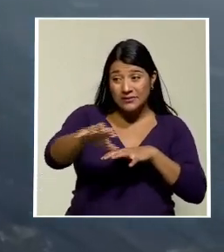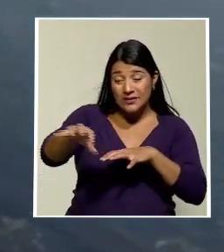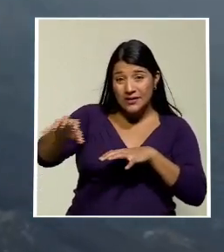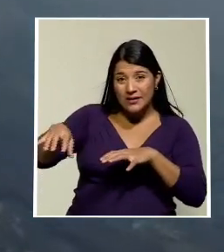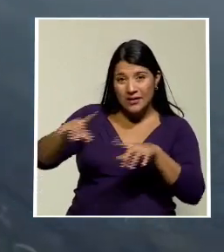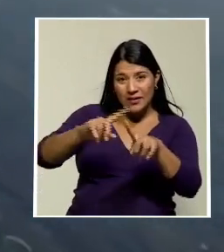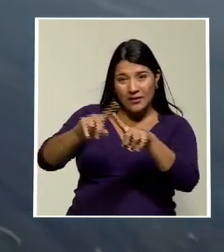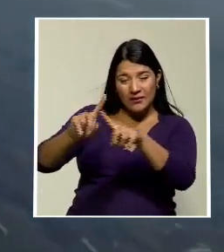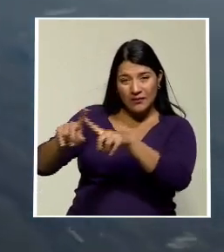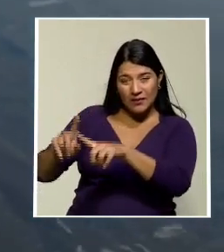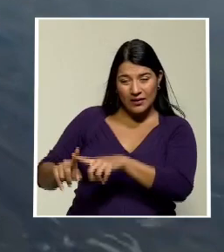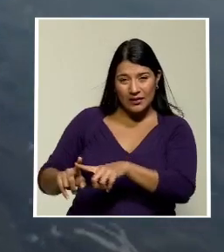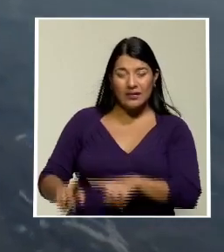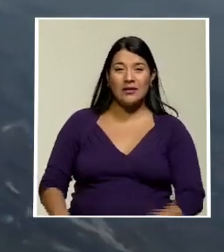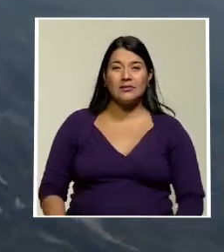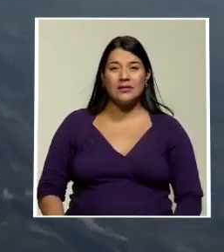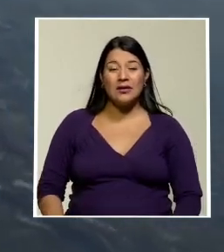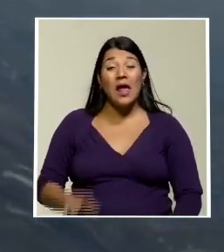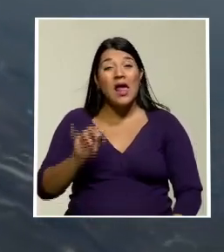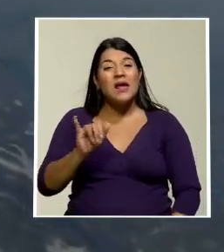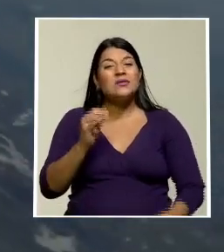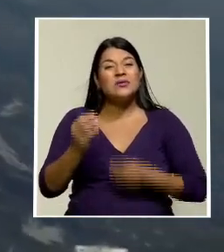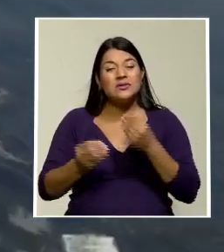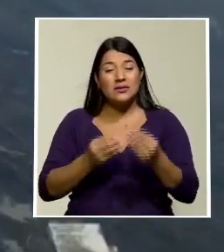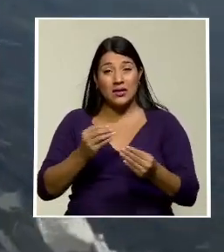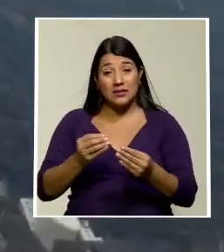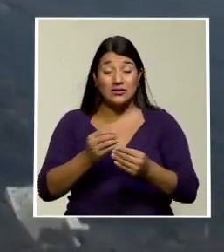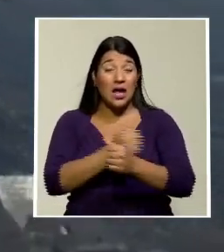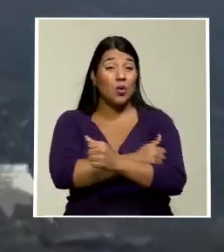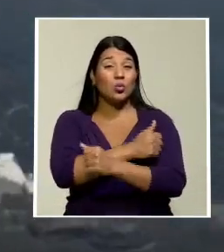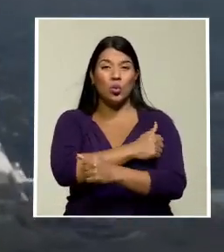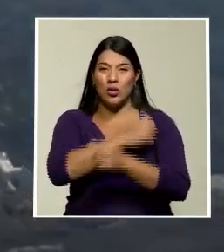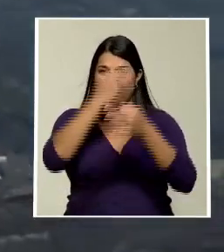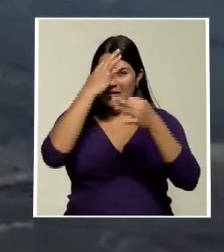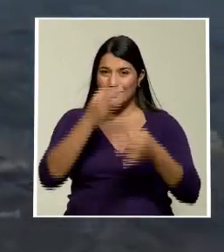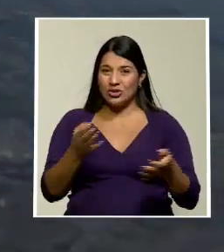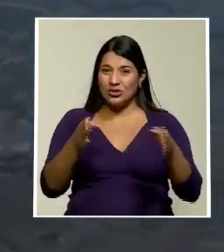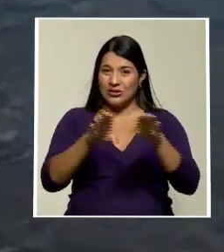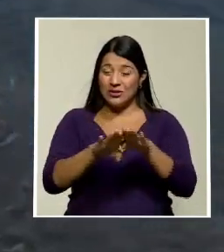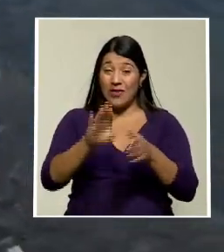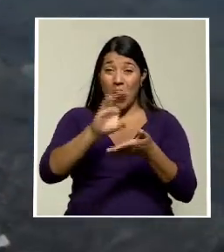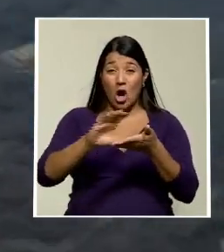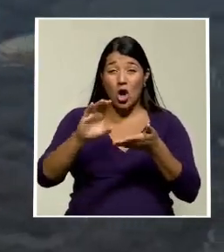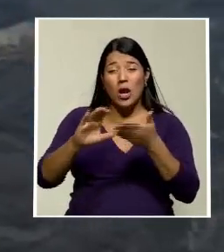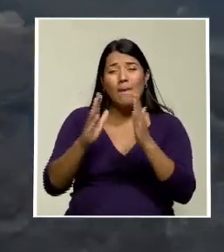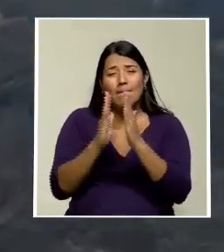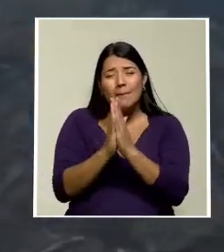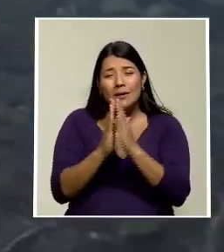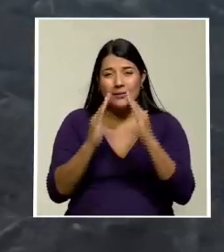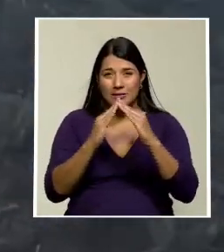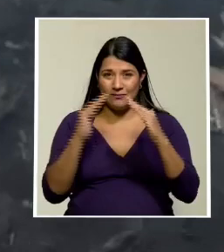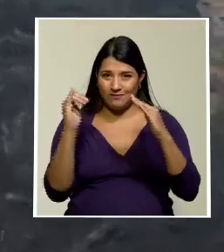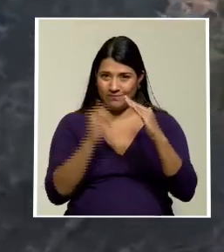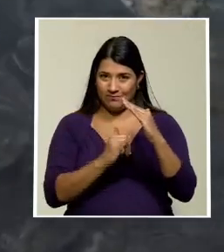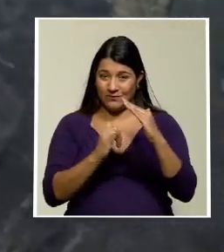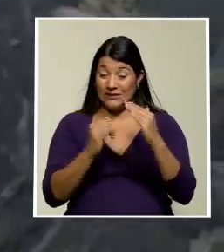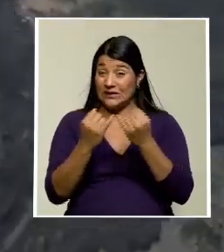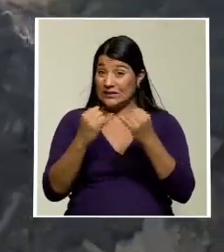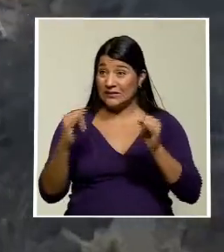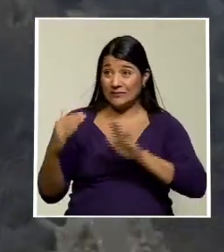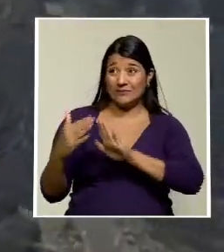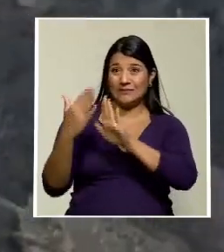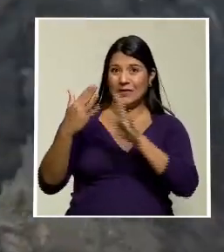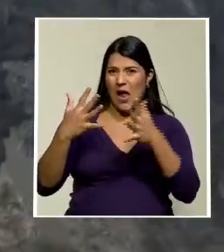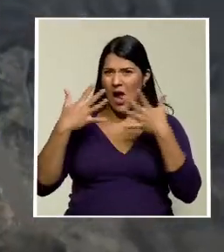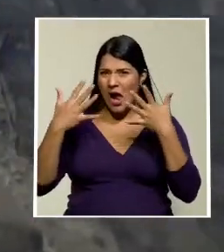Aridane y Tazacorte lo que ha llevado a las autoridades a cerrar los colegios y a pedir a la población que permanezca en casa sin exponerse ni al